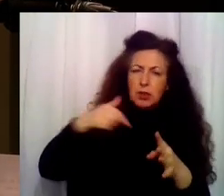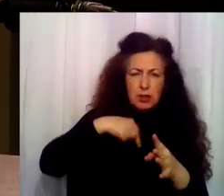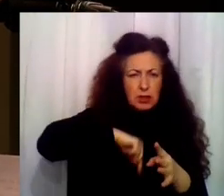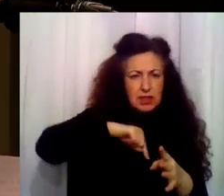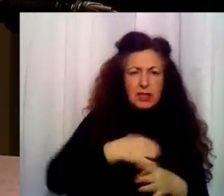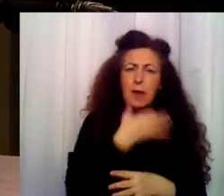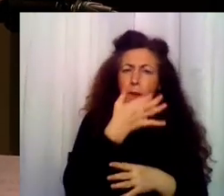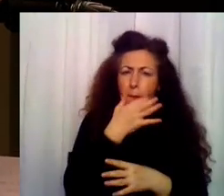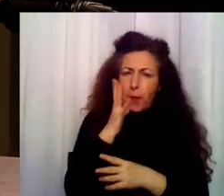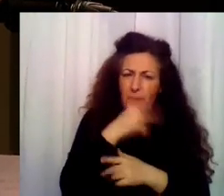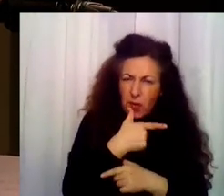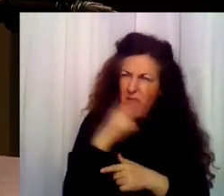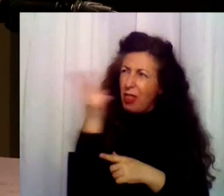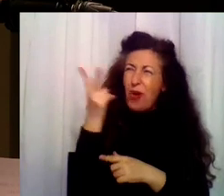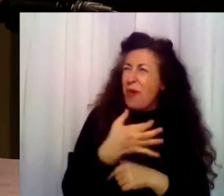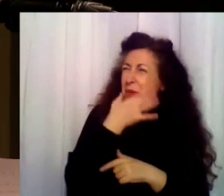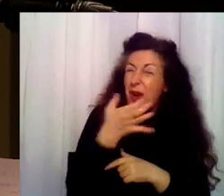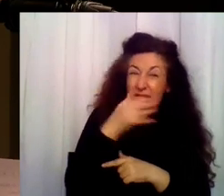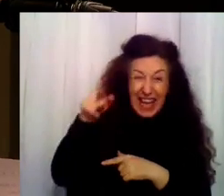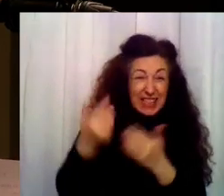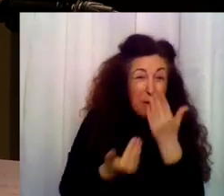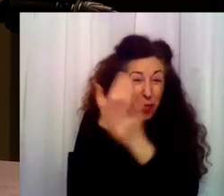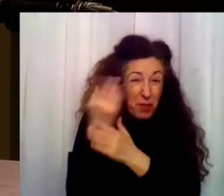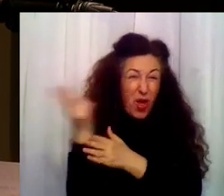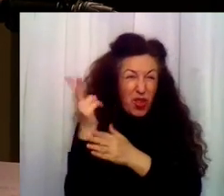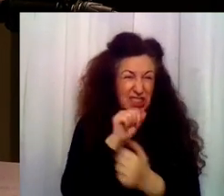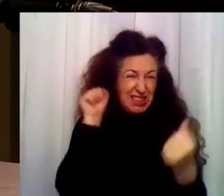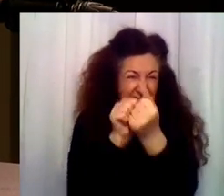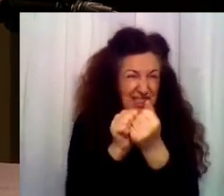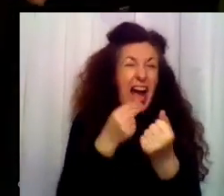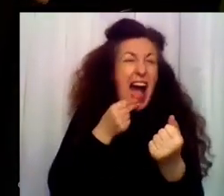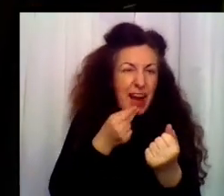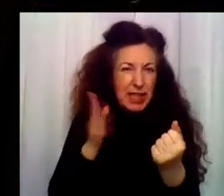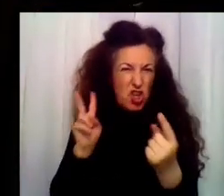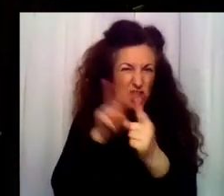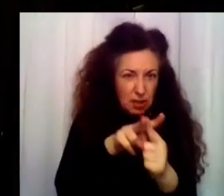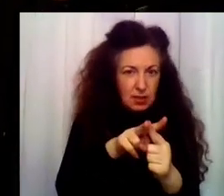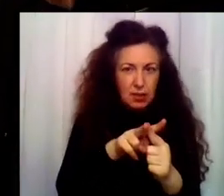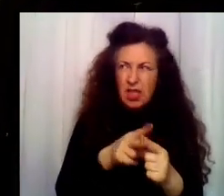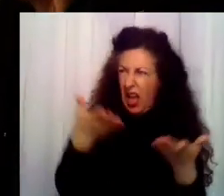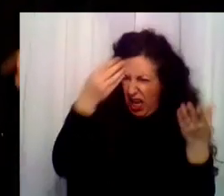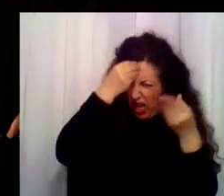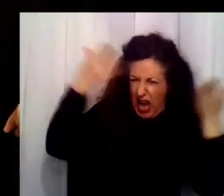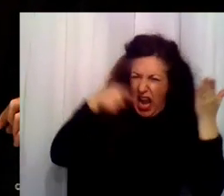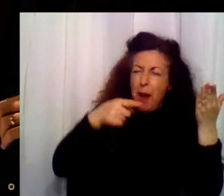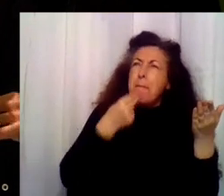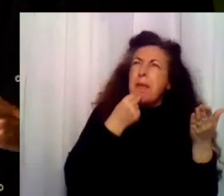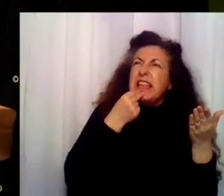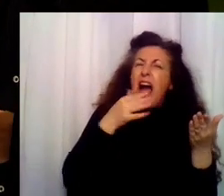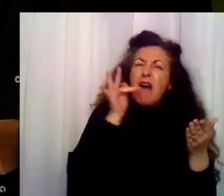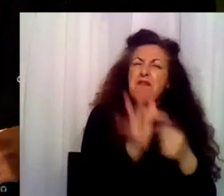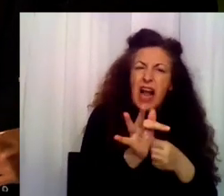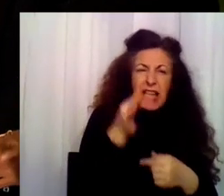pasaba vergüenza. Davais vergüenza aquella mañana en el campo atacando al árbitro. Te pitó una falta que no era. ¿Y qué más daba?